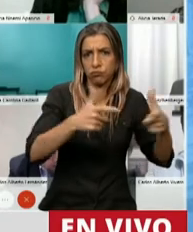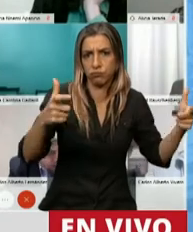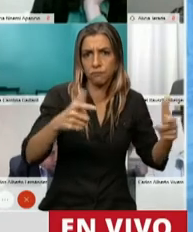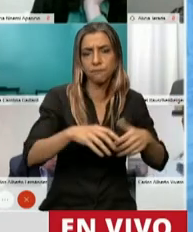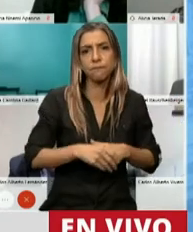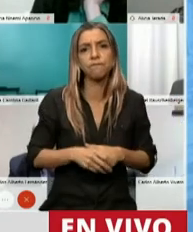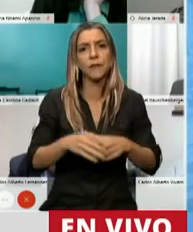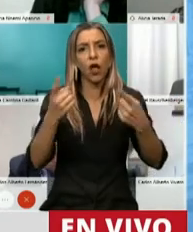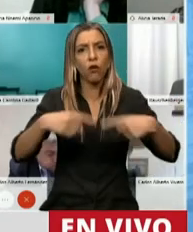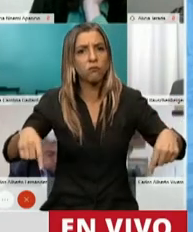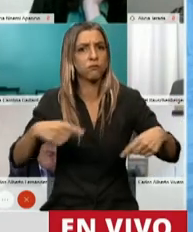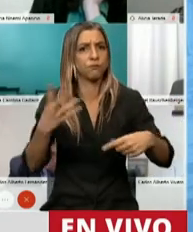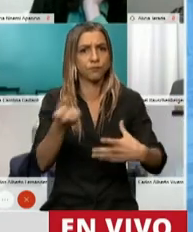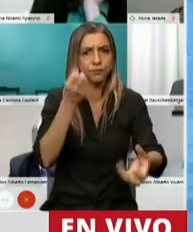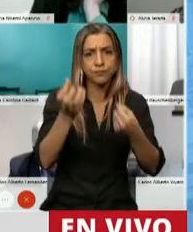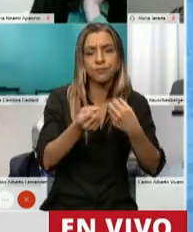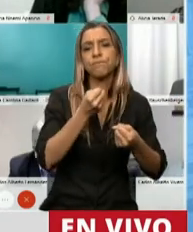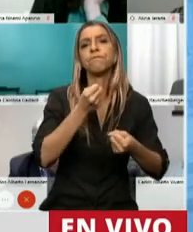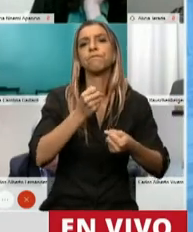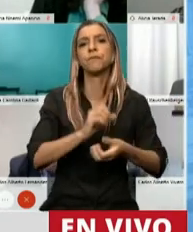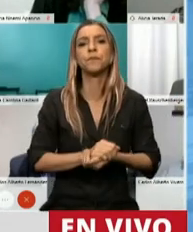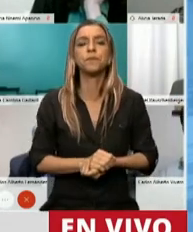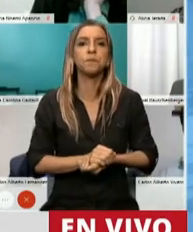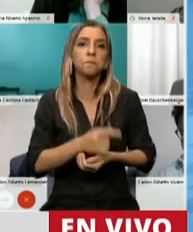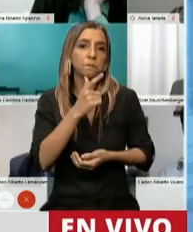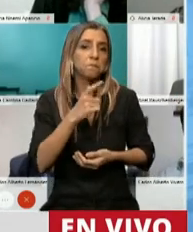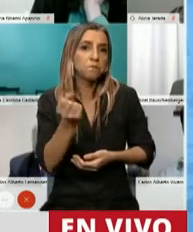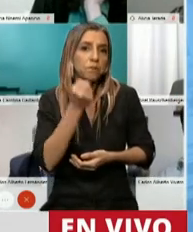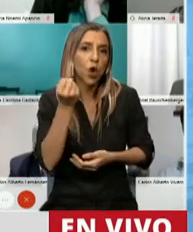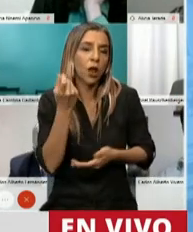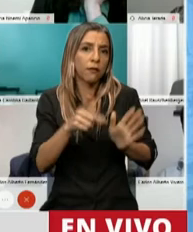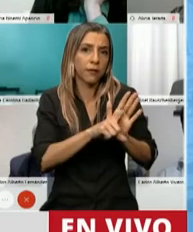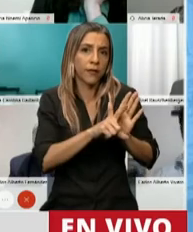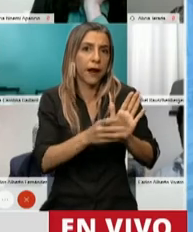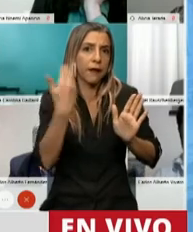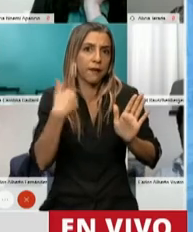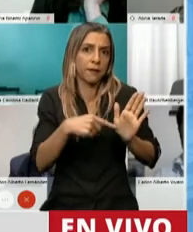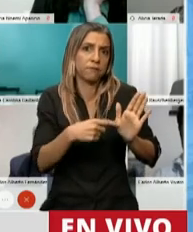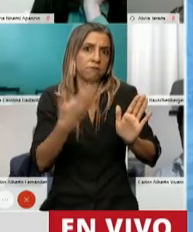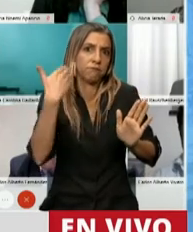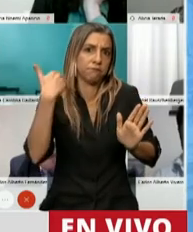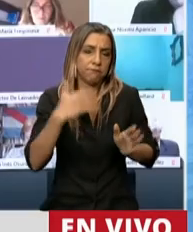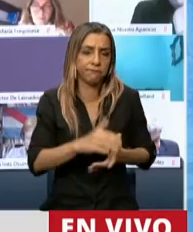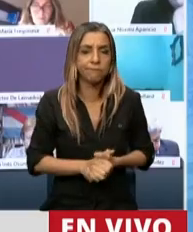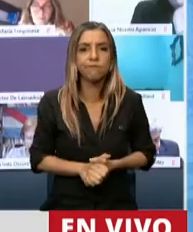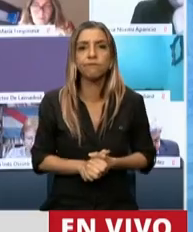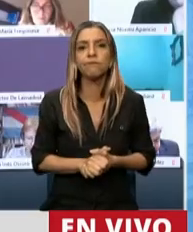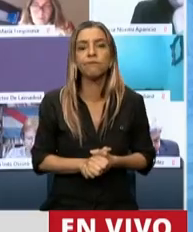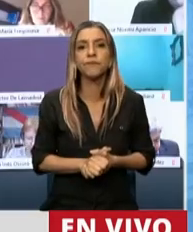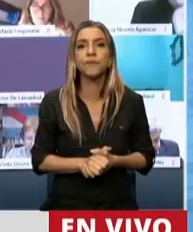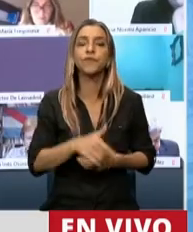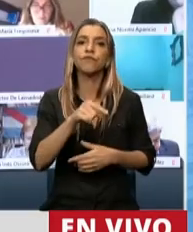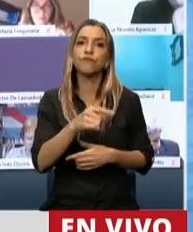En definitiva, creo que era bastante importante esta ley. Esta economía se